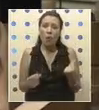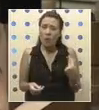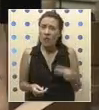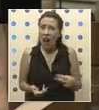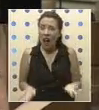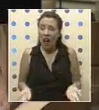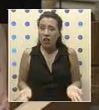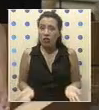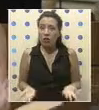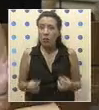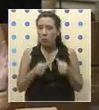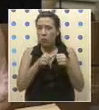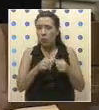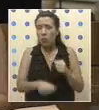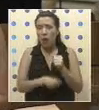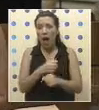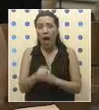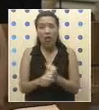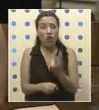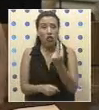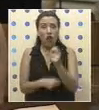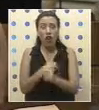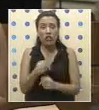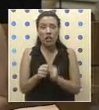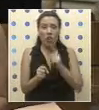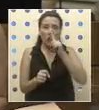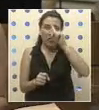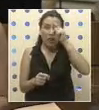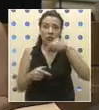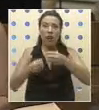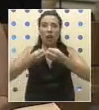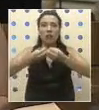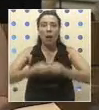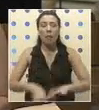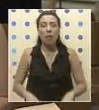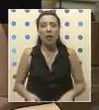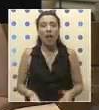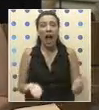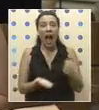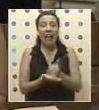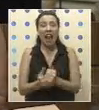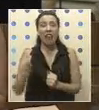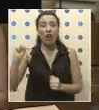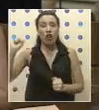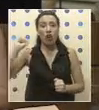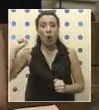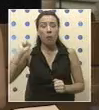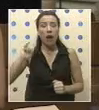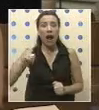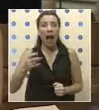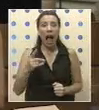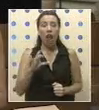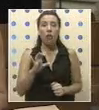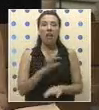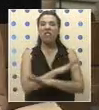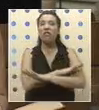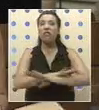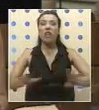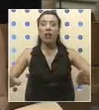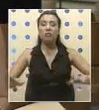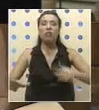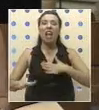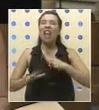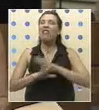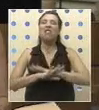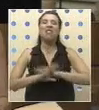durante tantos años, son 12 años, hoy día de una traición que se pierde, que el alcalde comunista Jaue decide terminarlo